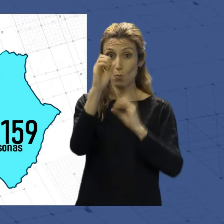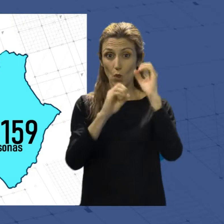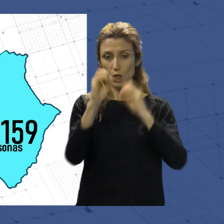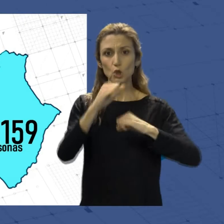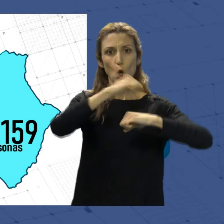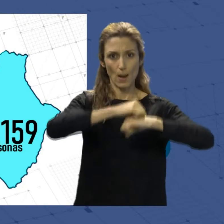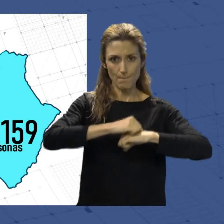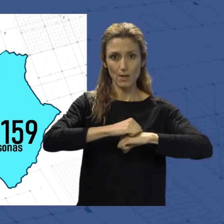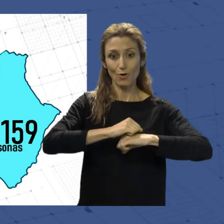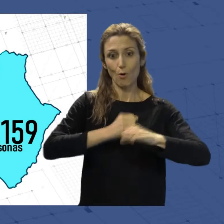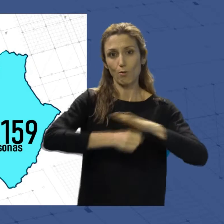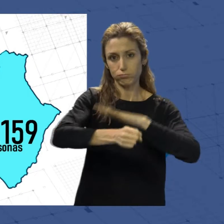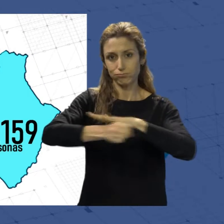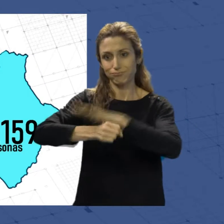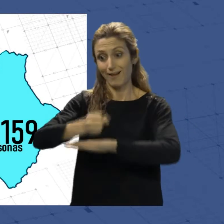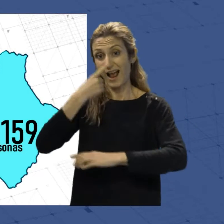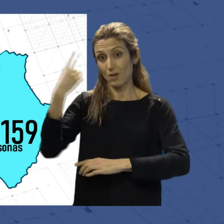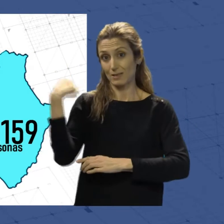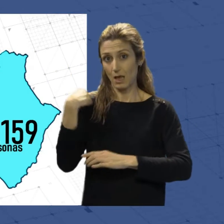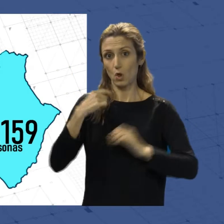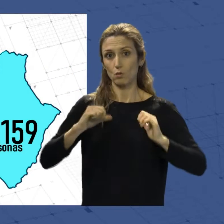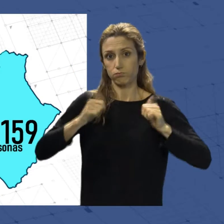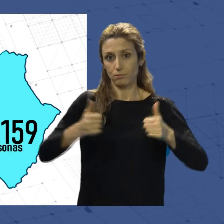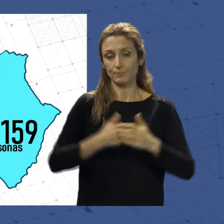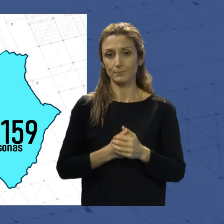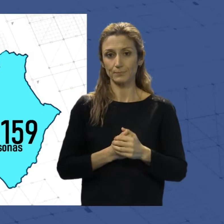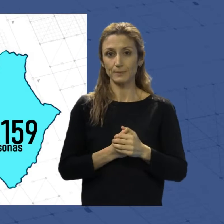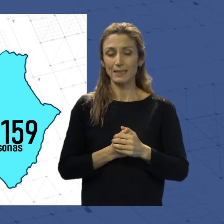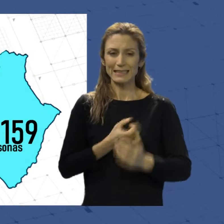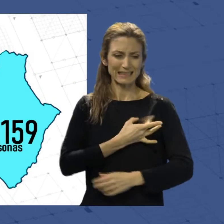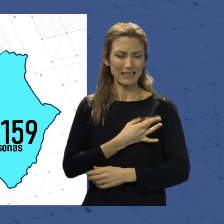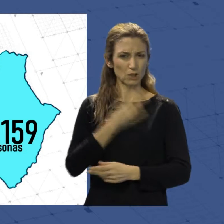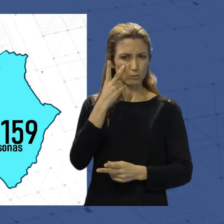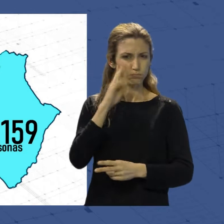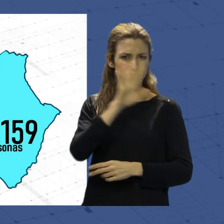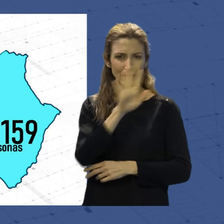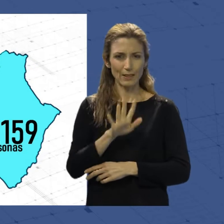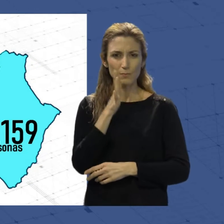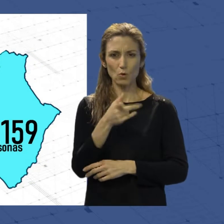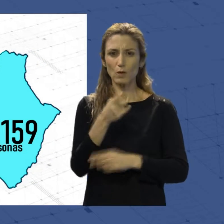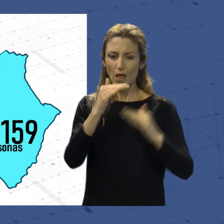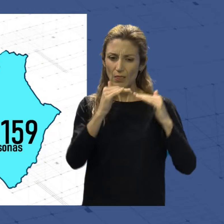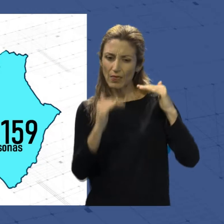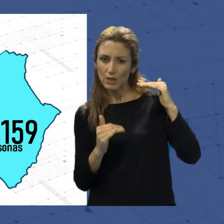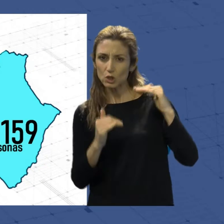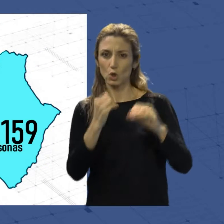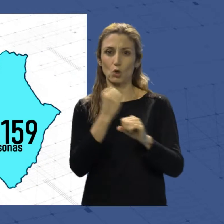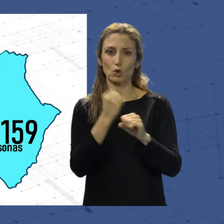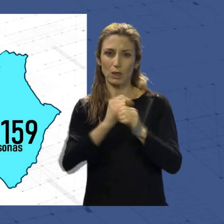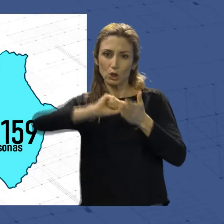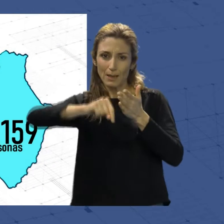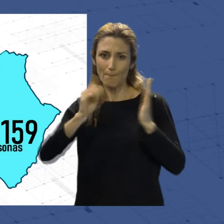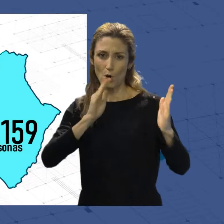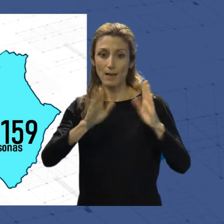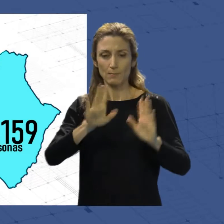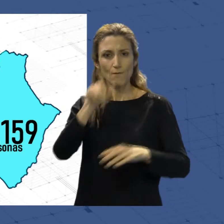empleo con respecto a enero del año pasado. Desde los sindicatos se aprecia un pequeño descenso de los contratos temporales y se valora la